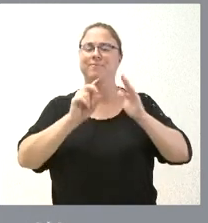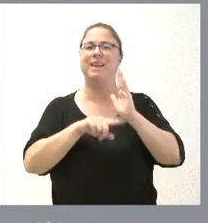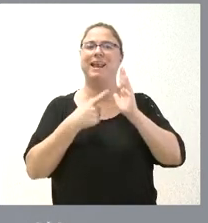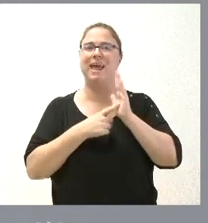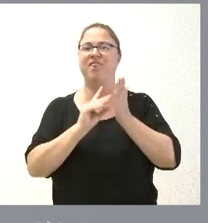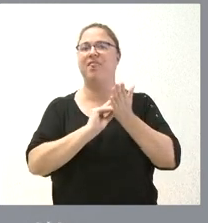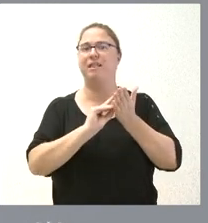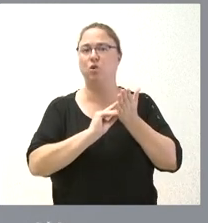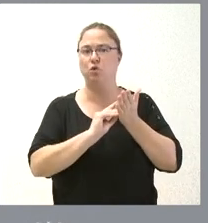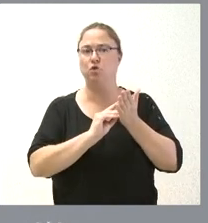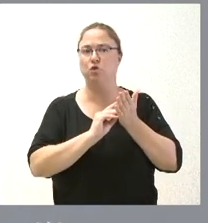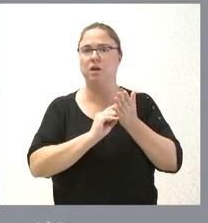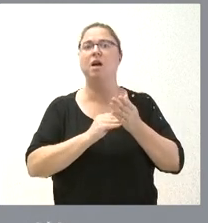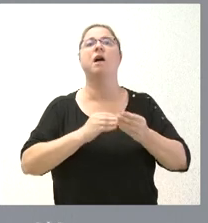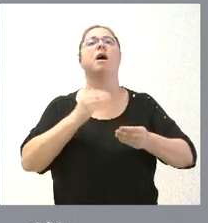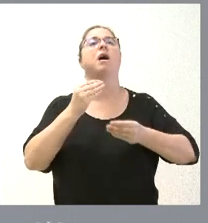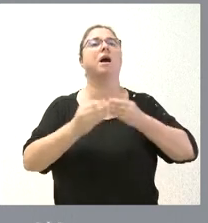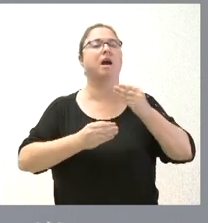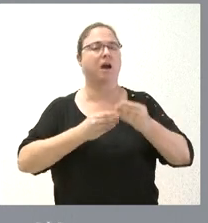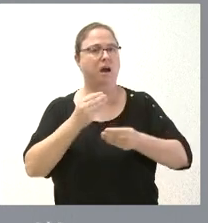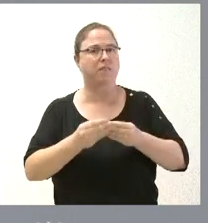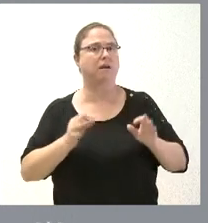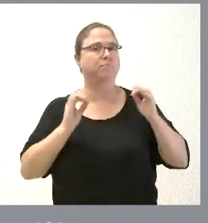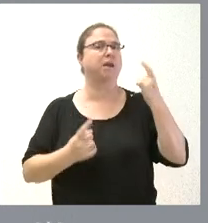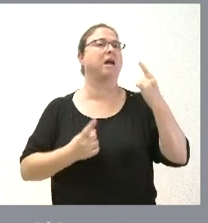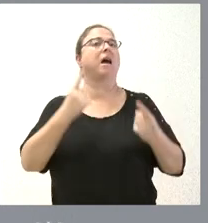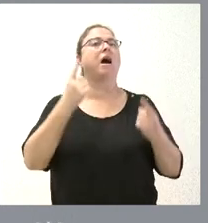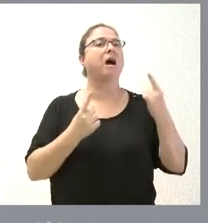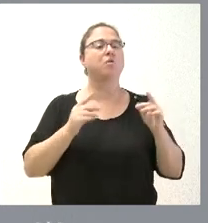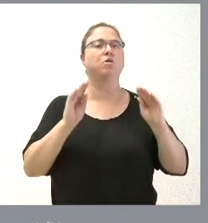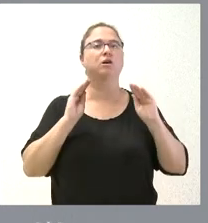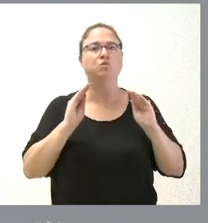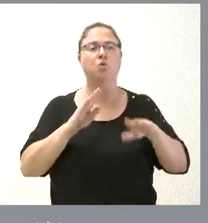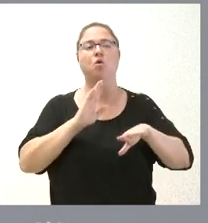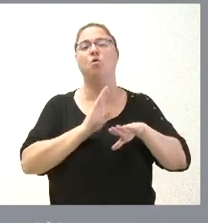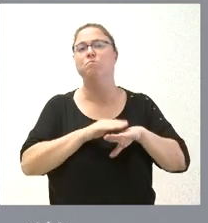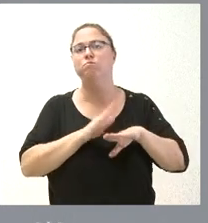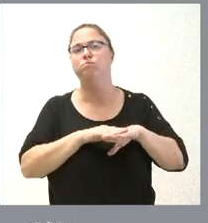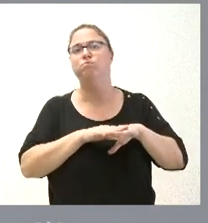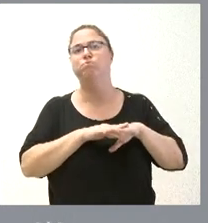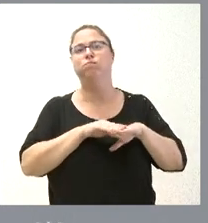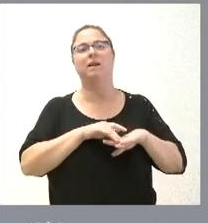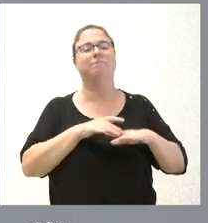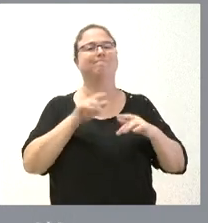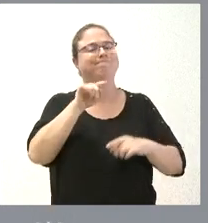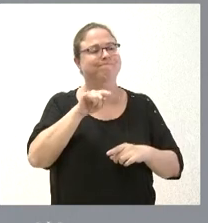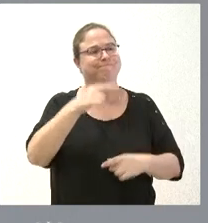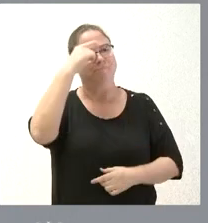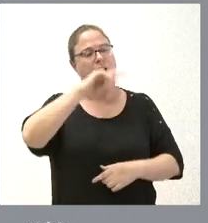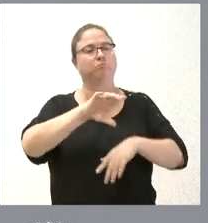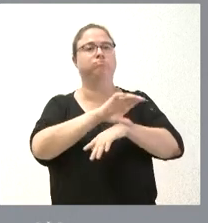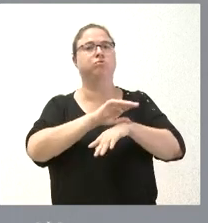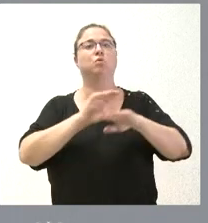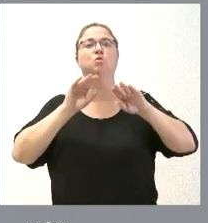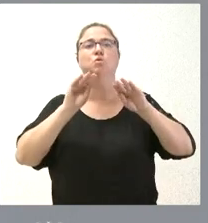Protección de Datos, lo que hacemos es especializar a algunas personas en cada una de las consejerías para que sean ellos los que mejor conozcan todo el aspecto